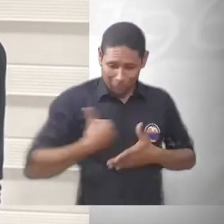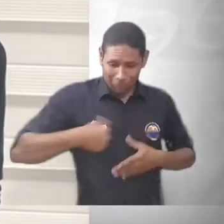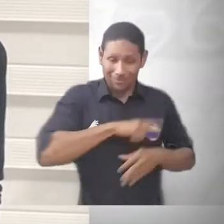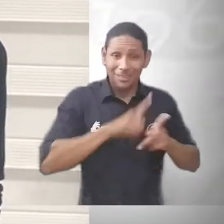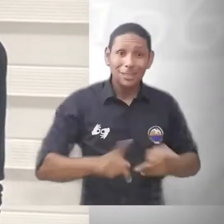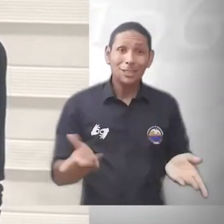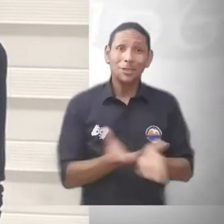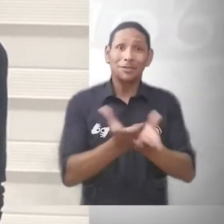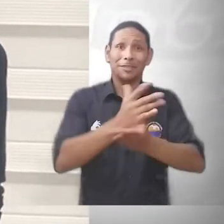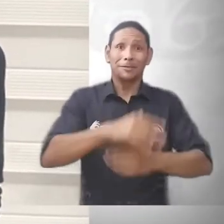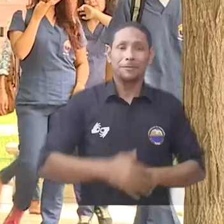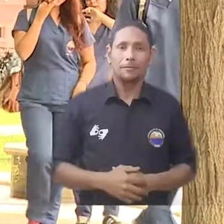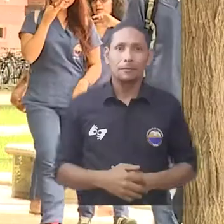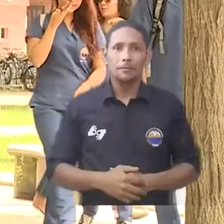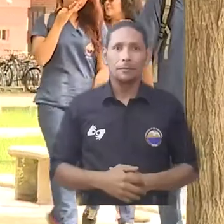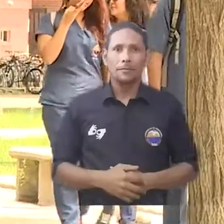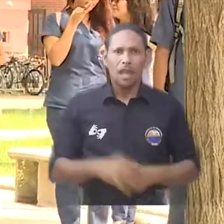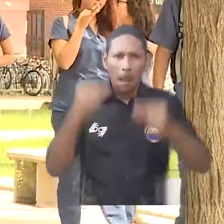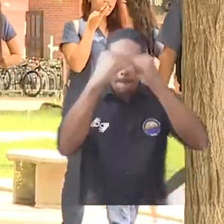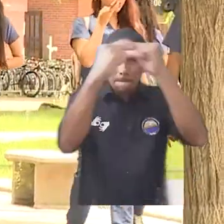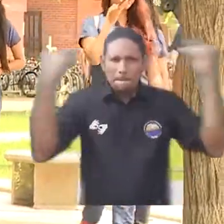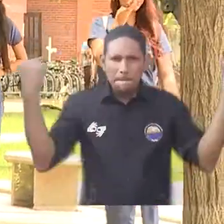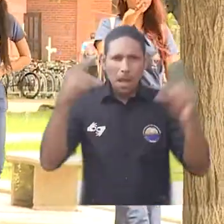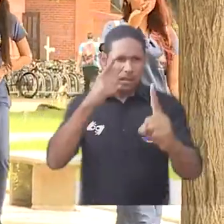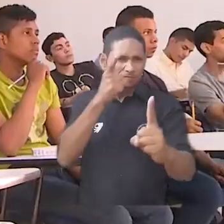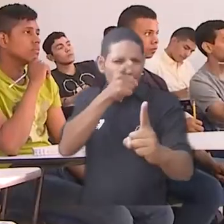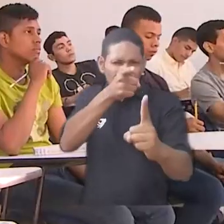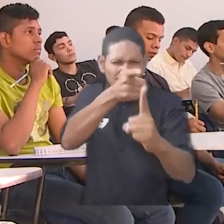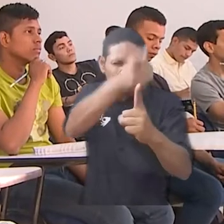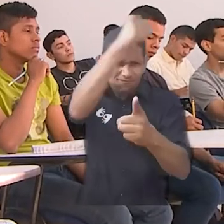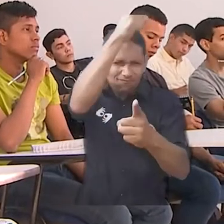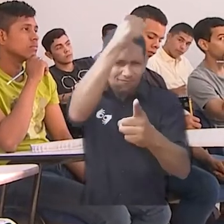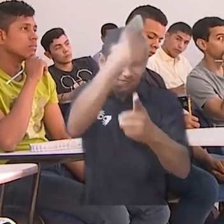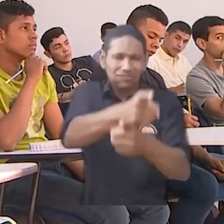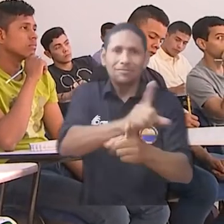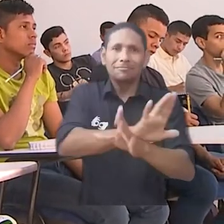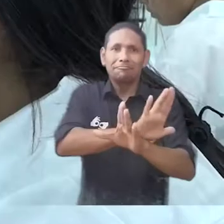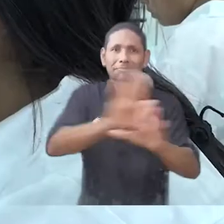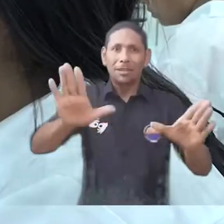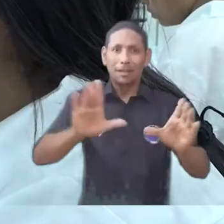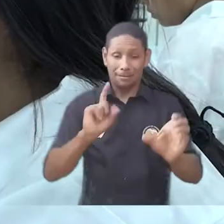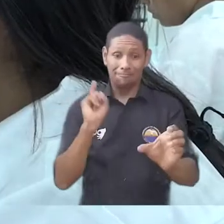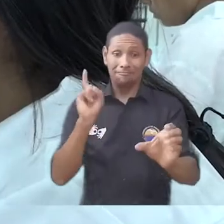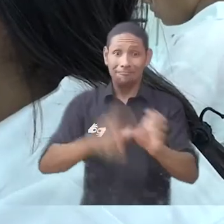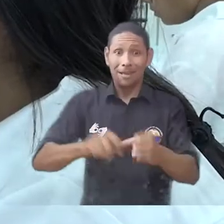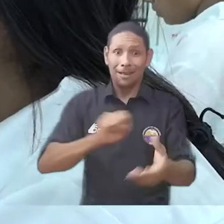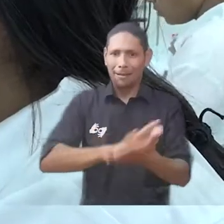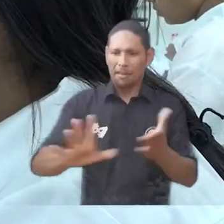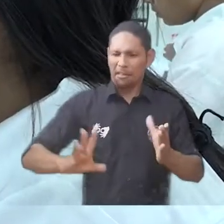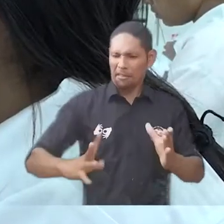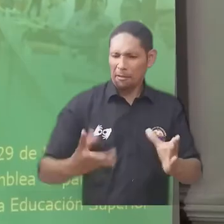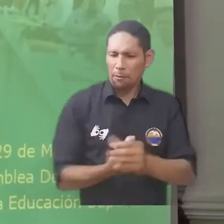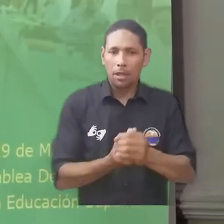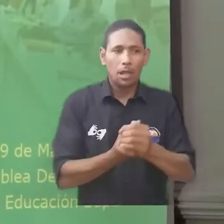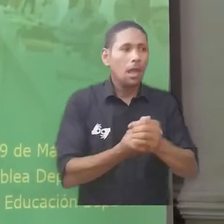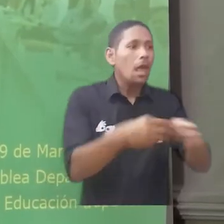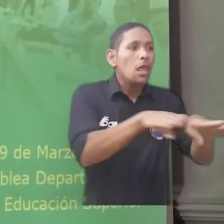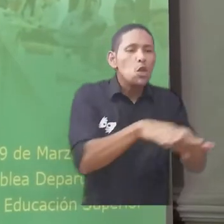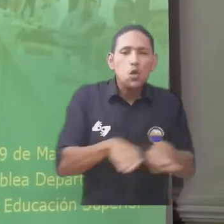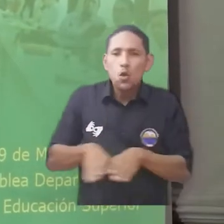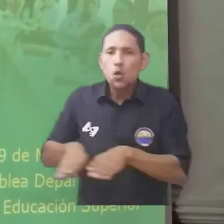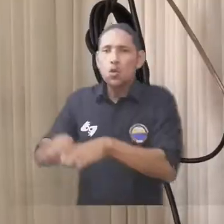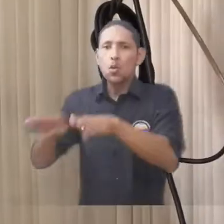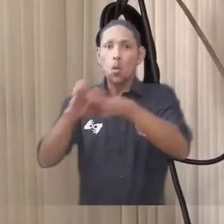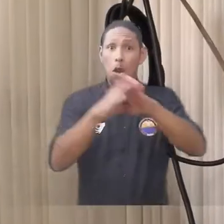beneficiar todos los estudiantes. Esta meta institucional cumplida y apalancada por el modelo de matrículas incluyente,